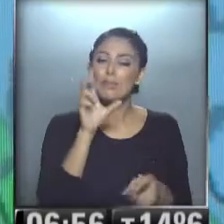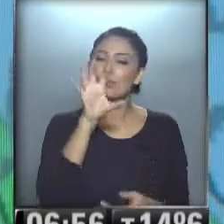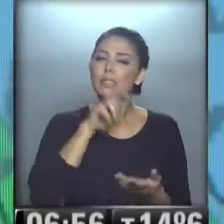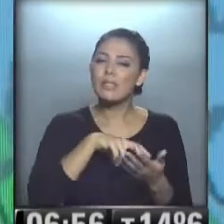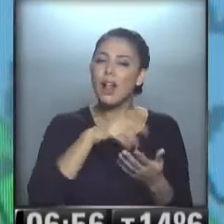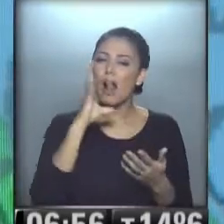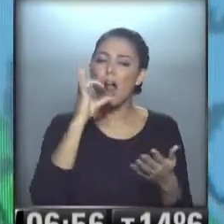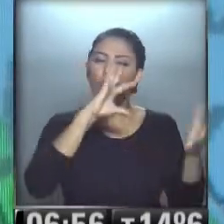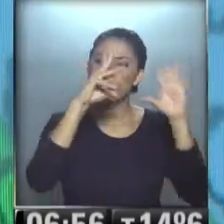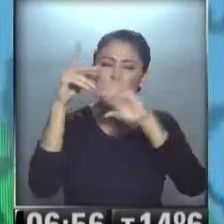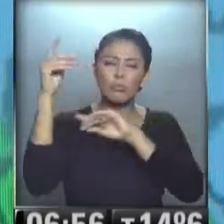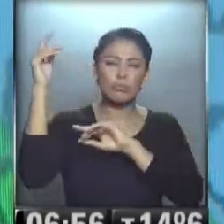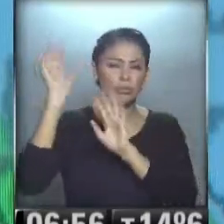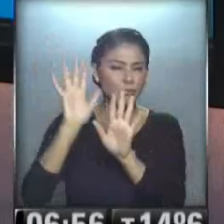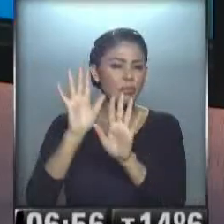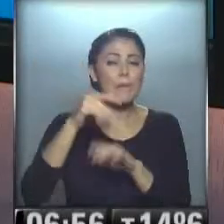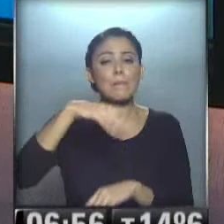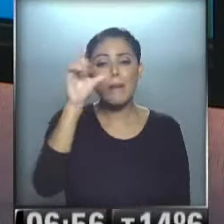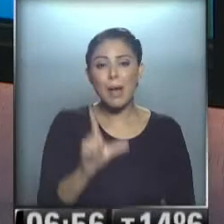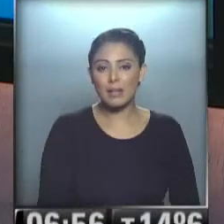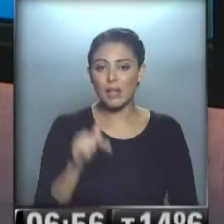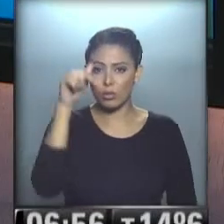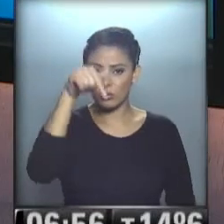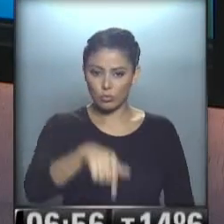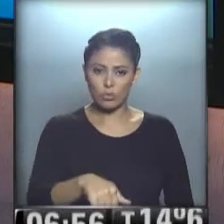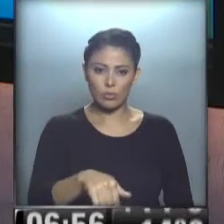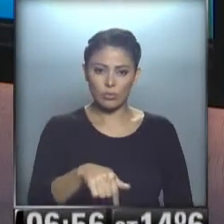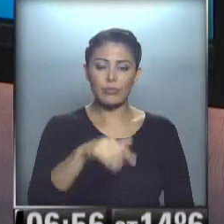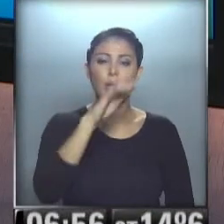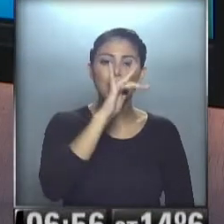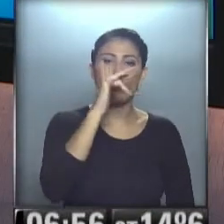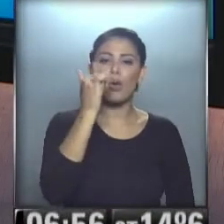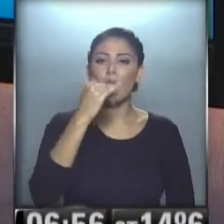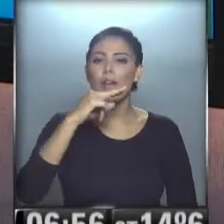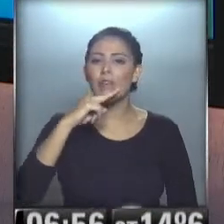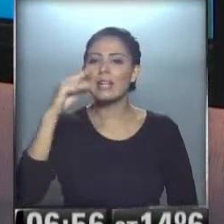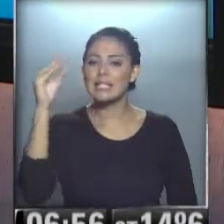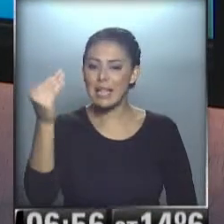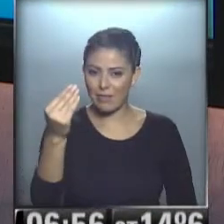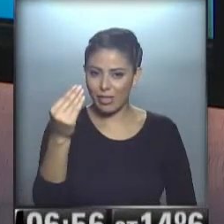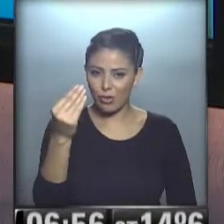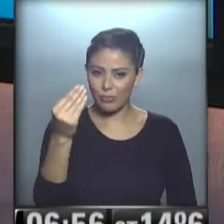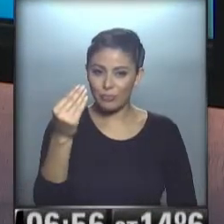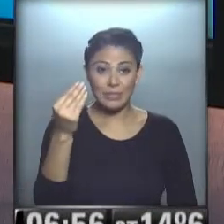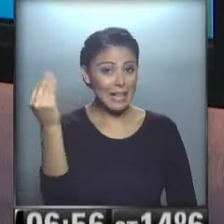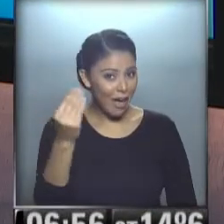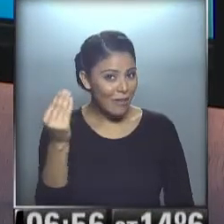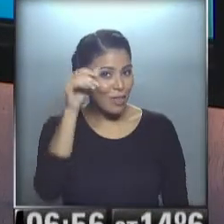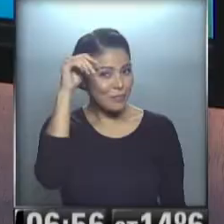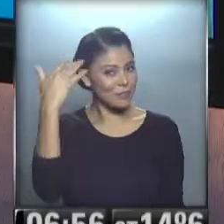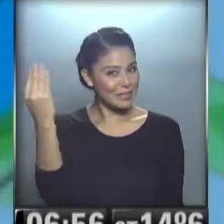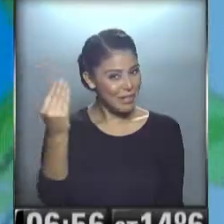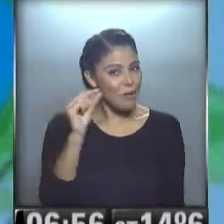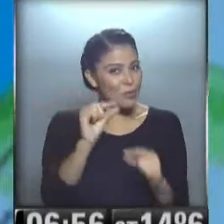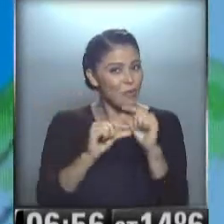inestabilidad... ...y en la región patagónica... ...especialmente en el sur... ...miércoles, jueves, viernes, sábado... ...llega el sábado, llega,